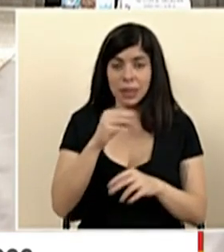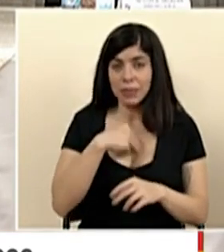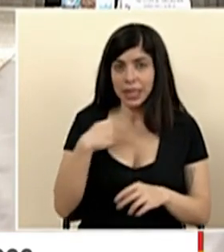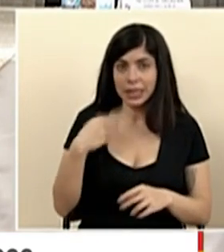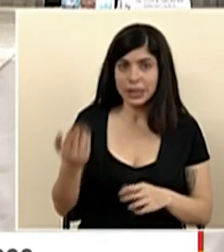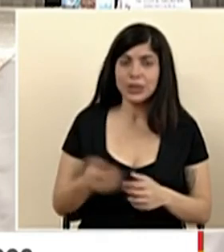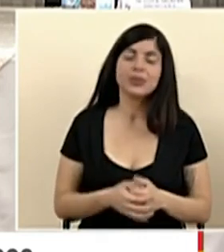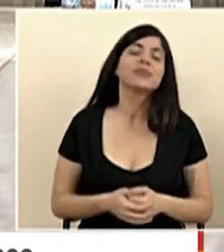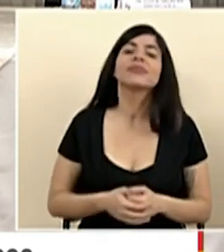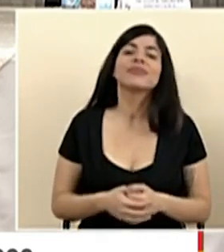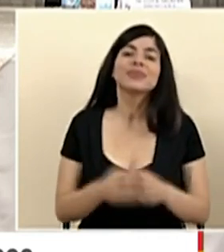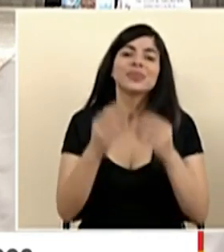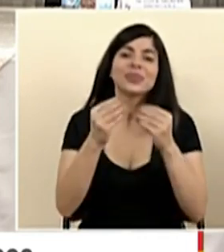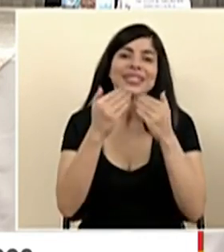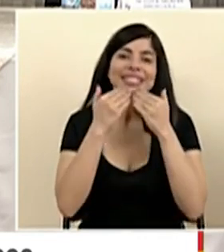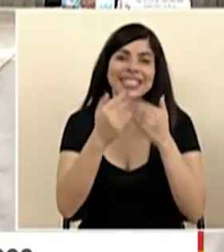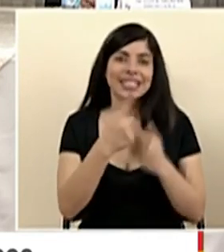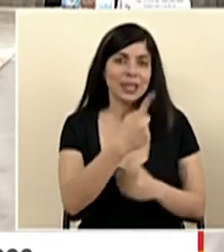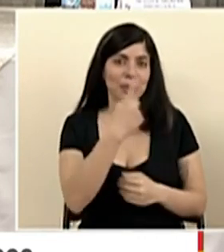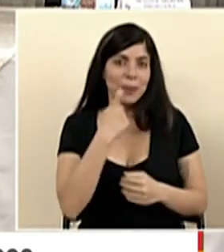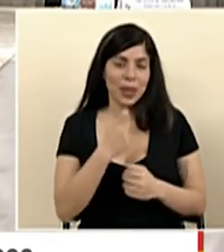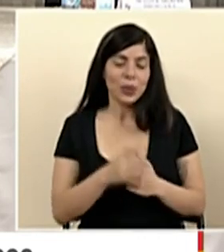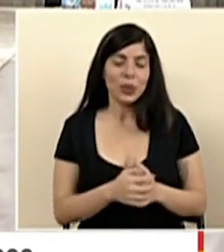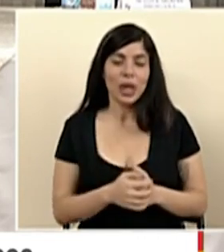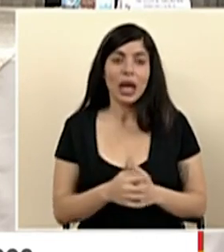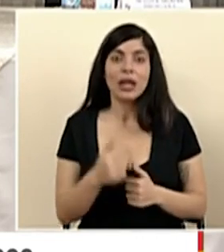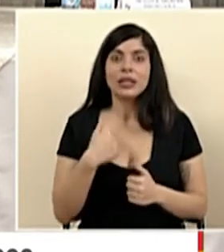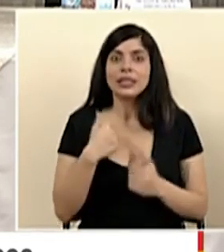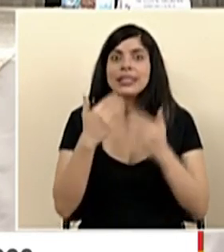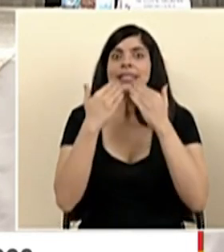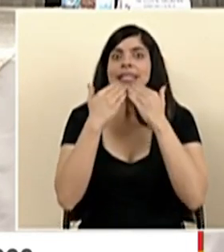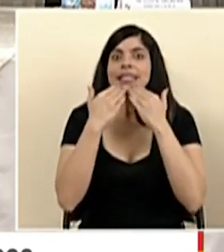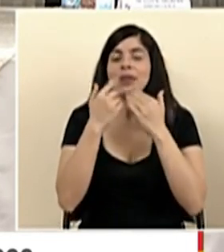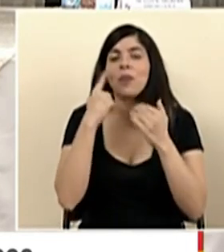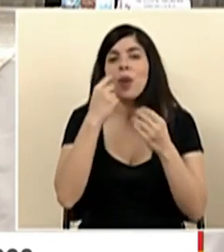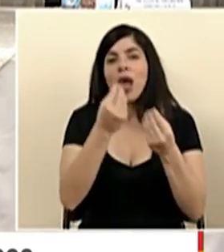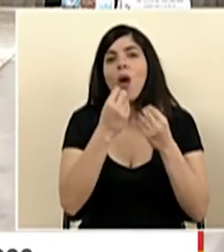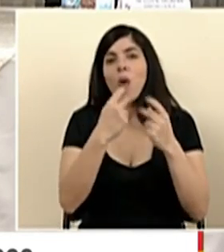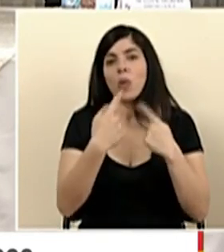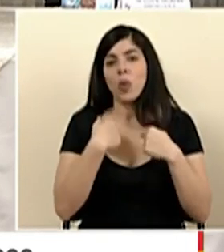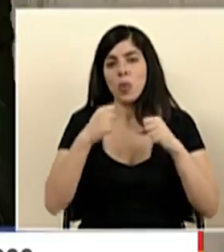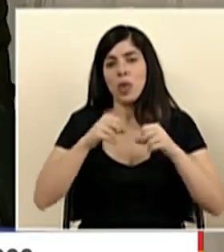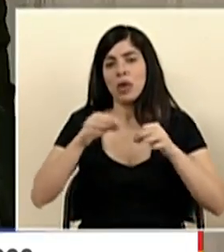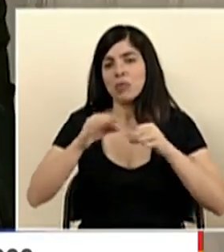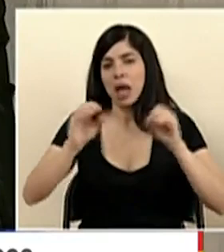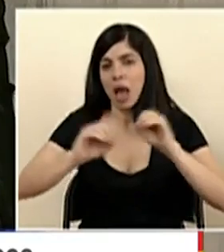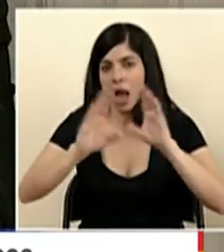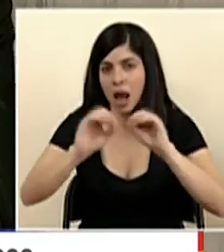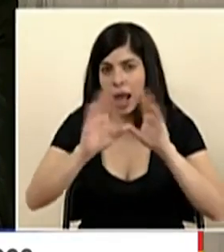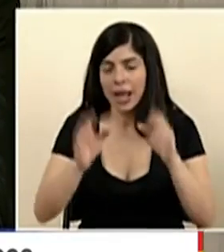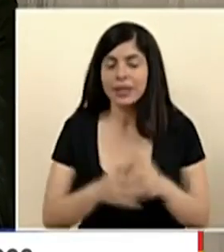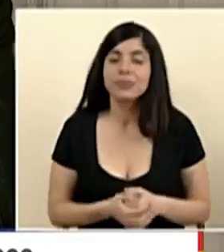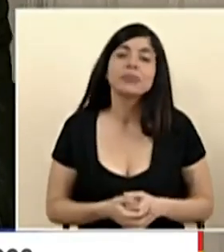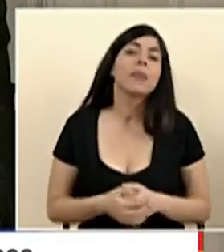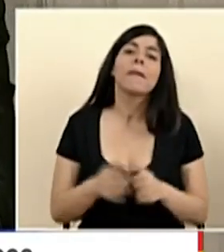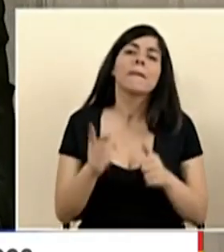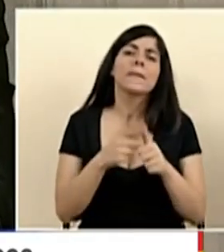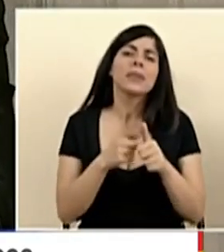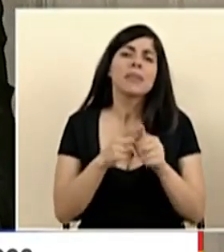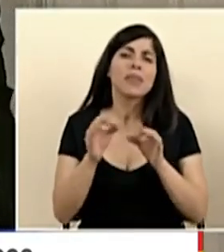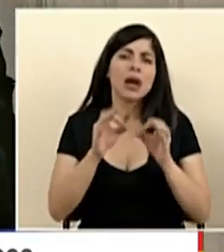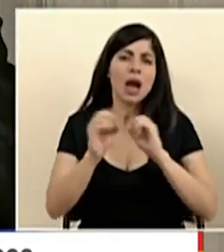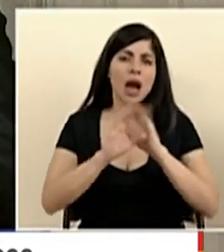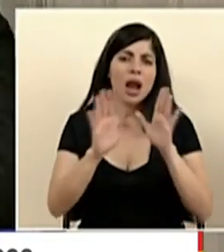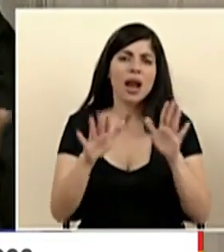bueno muchas gracias por la pregunta y le agradezco porque me permite aclarar algunas cosas la primera de ellas